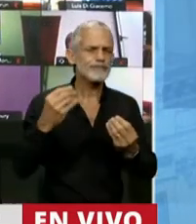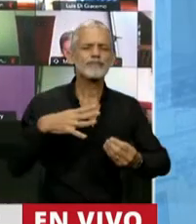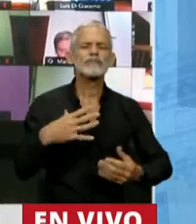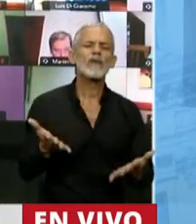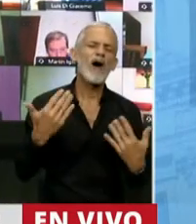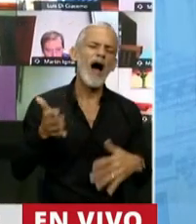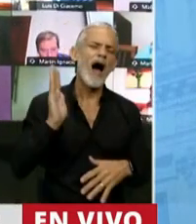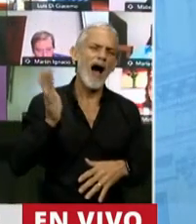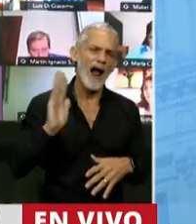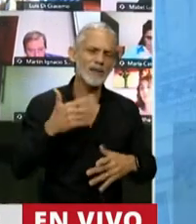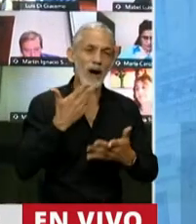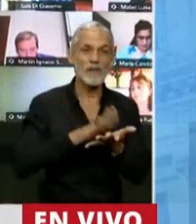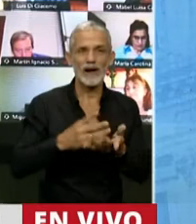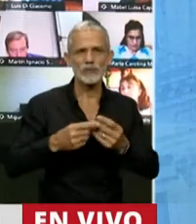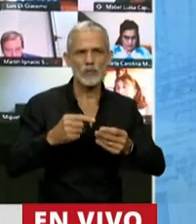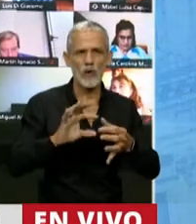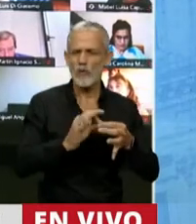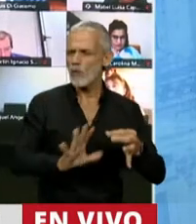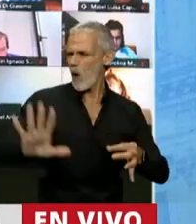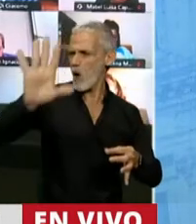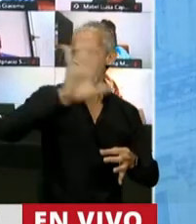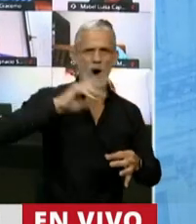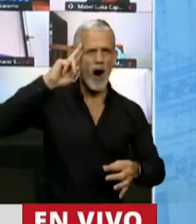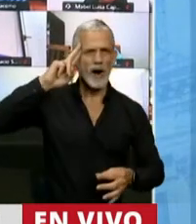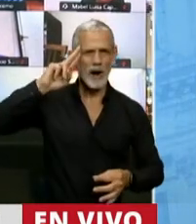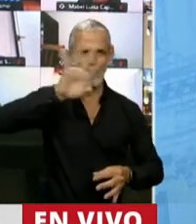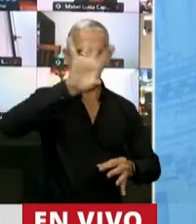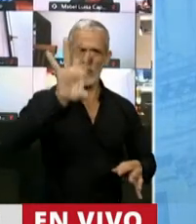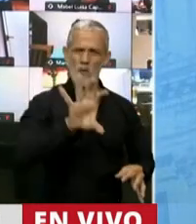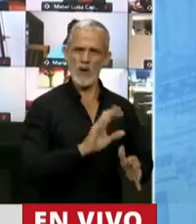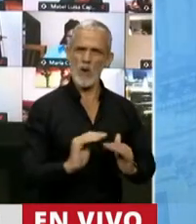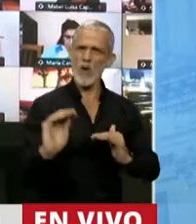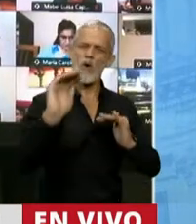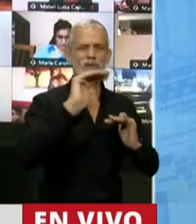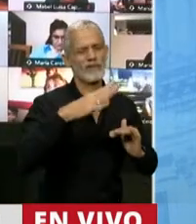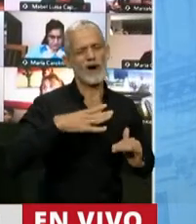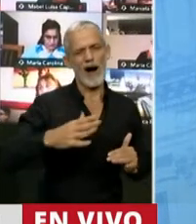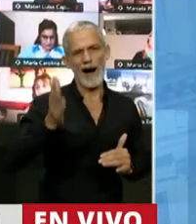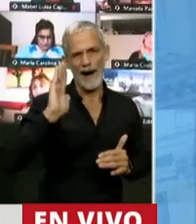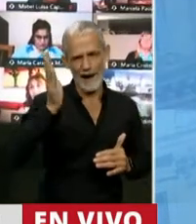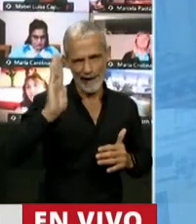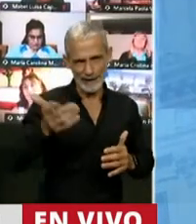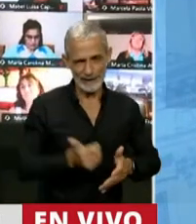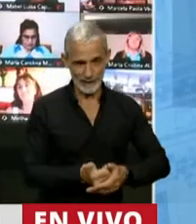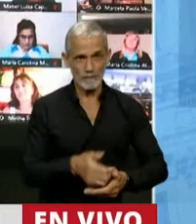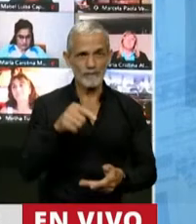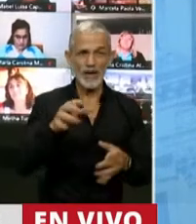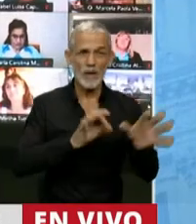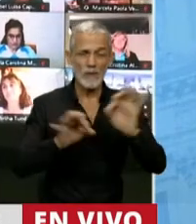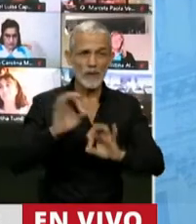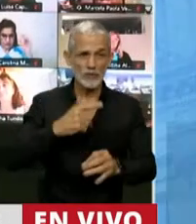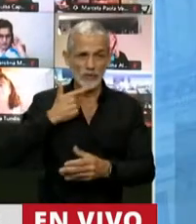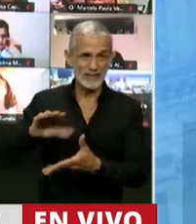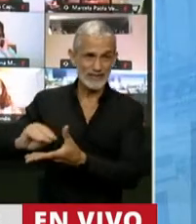mucho todavía para hablar de un federalismo verdadero en nuestro país. Nos falta mucho. Y este proyecto, que viene del